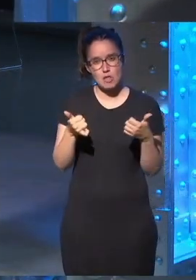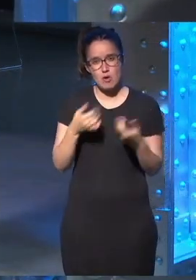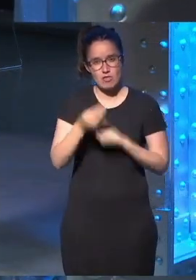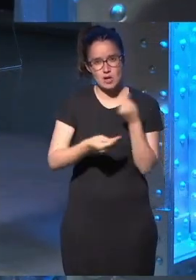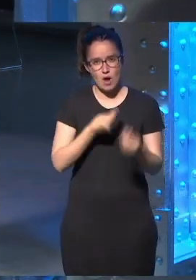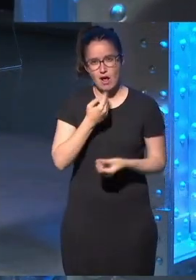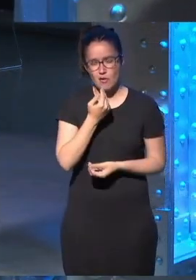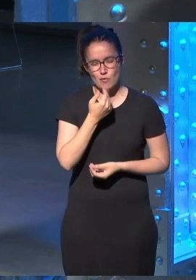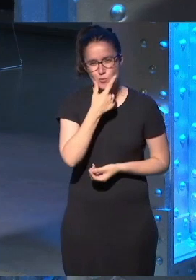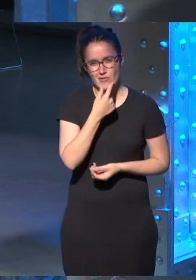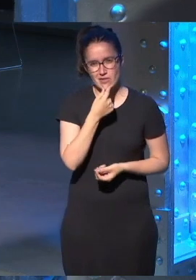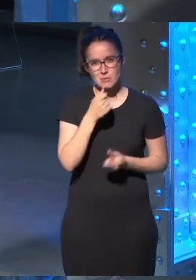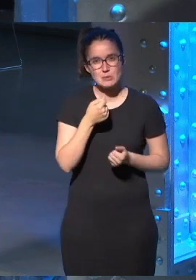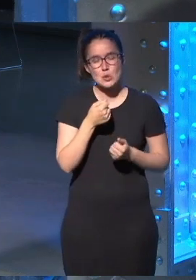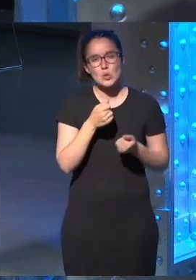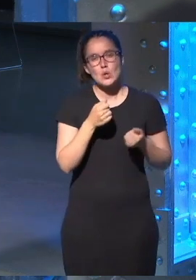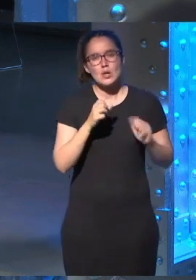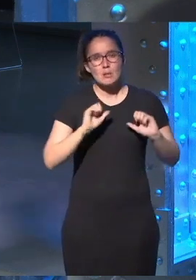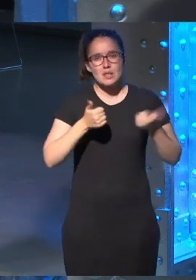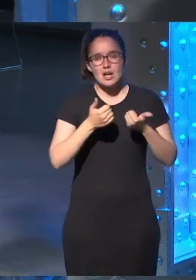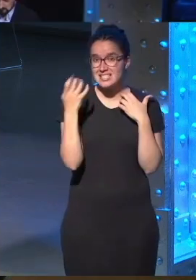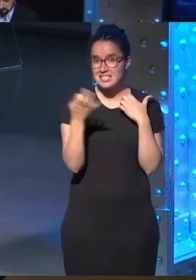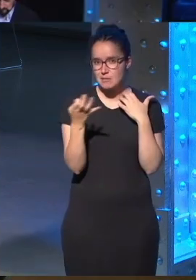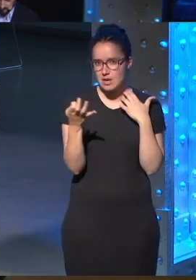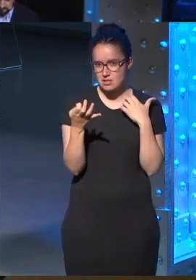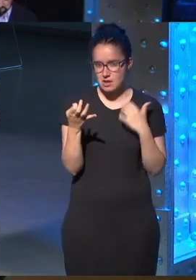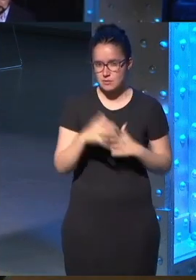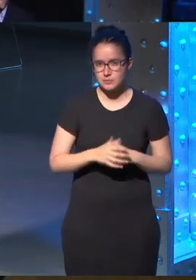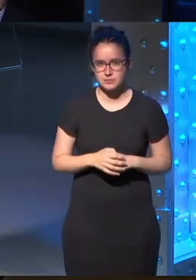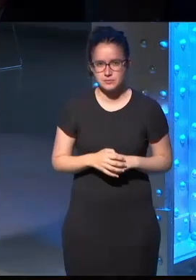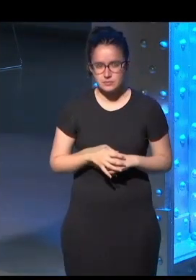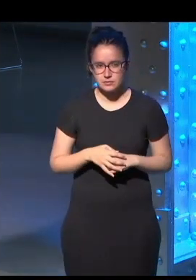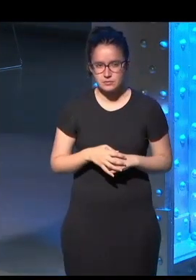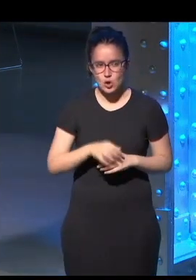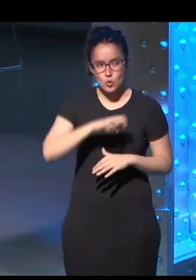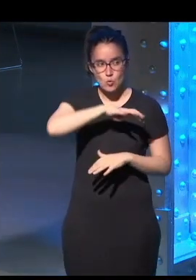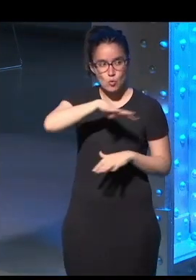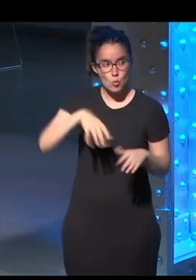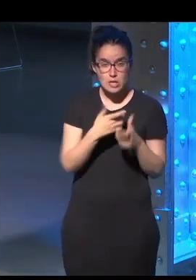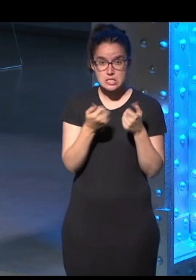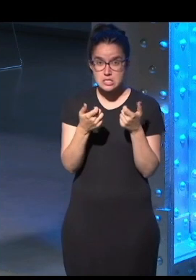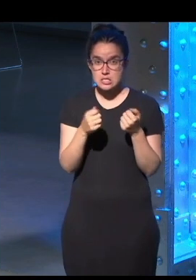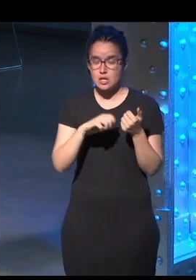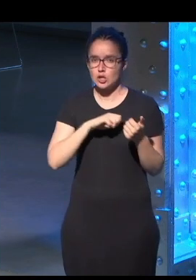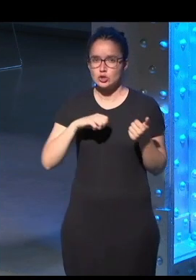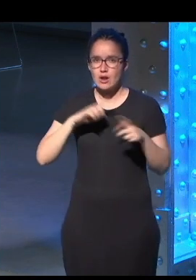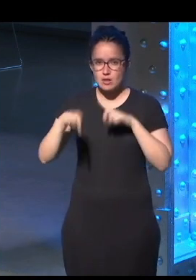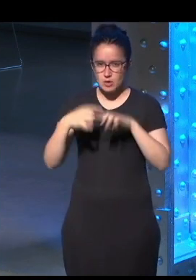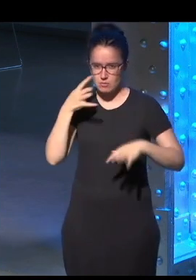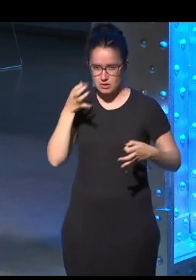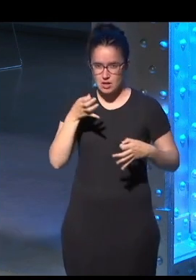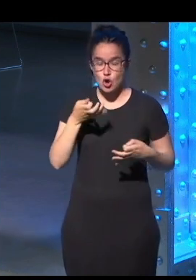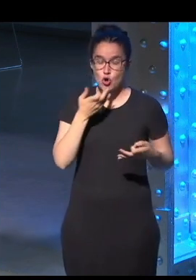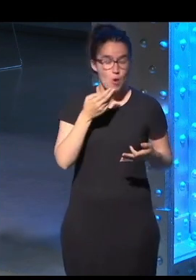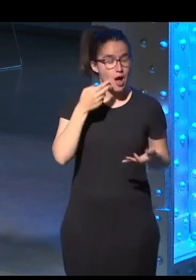muy sencillo, como es empezar a jugar a videojuegos. Después de cuatro horas jugando sola, no solamente